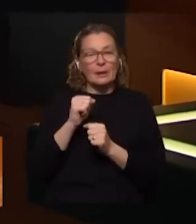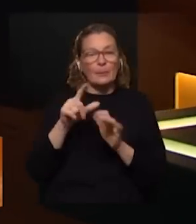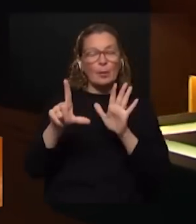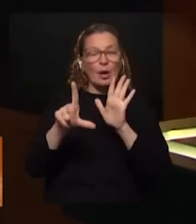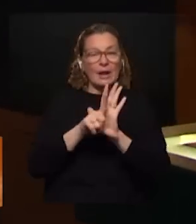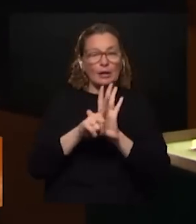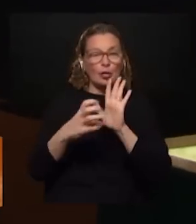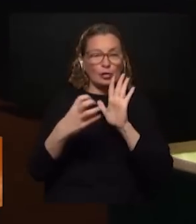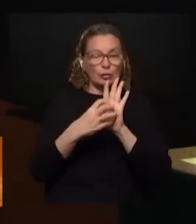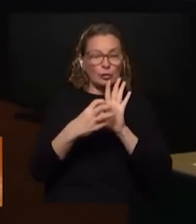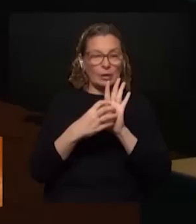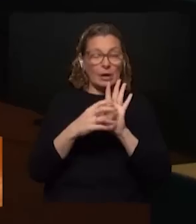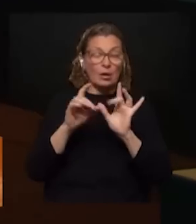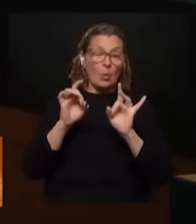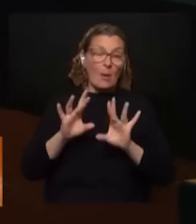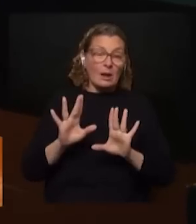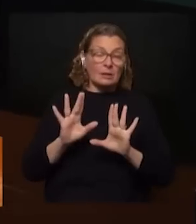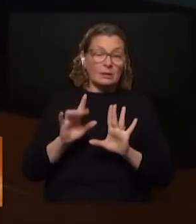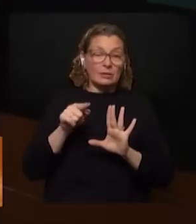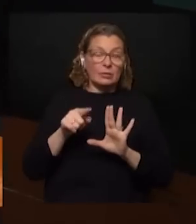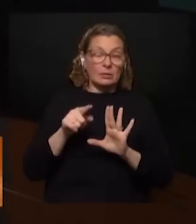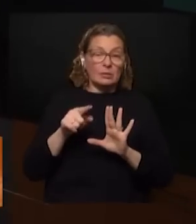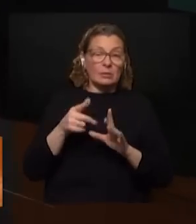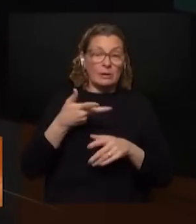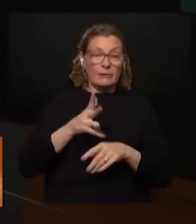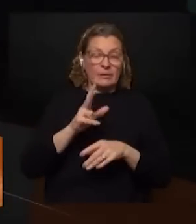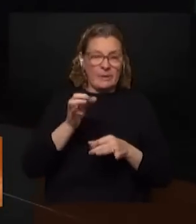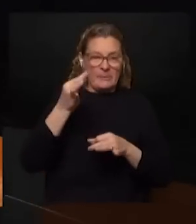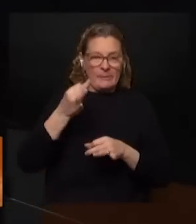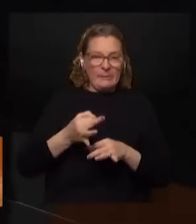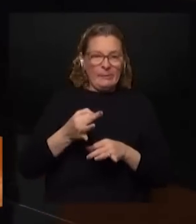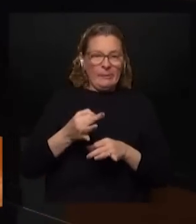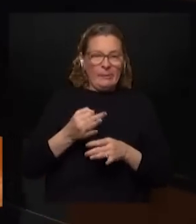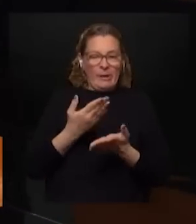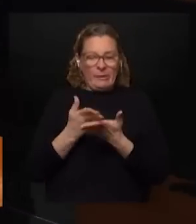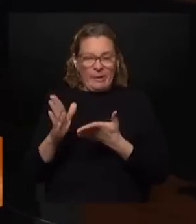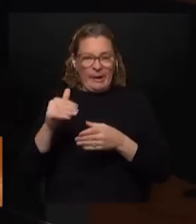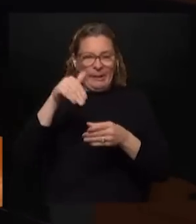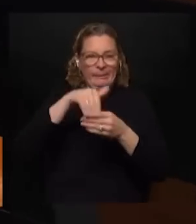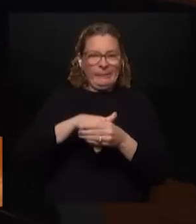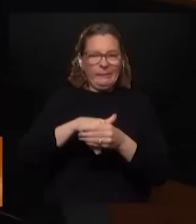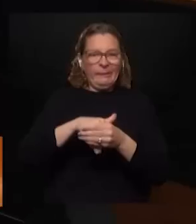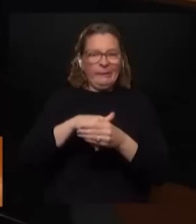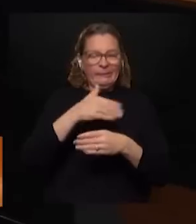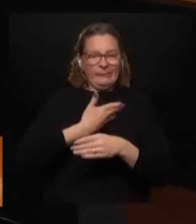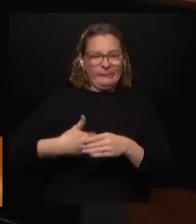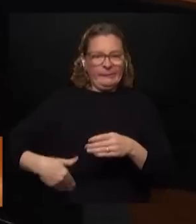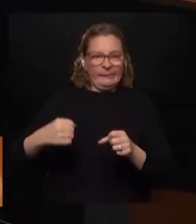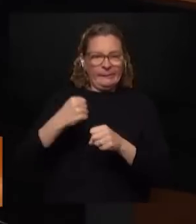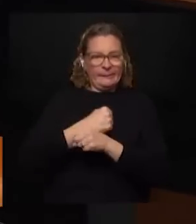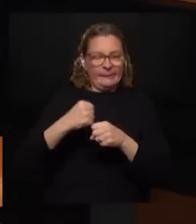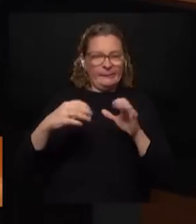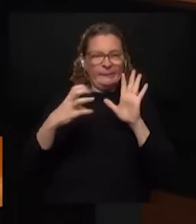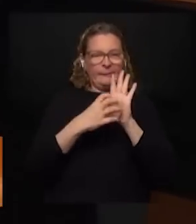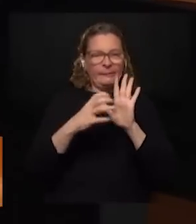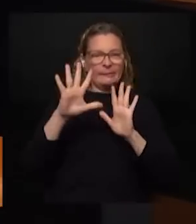constitucional que normalmente cuando ocurre eso es una fecha específica fuera de la elección ahí se aprobó la constitución